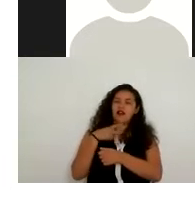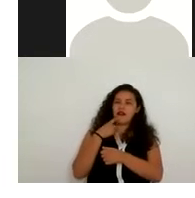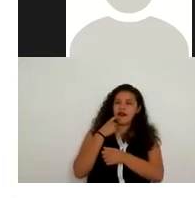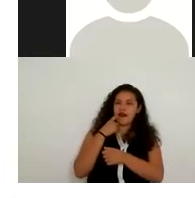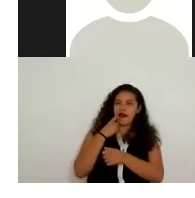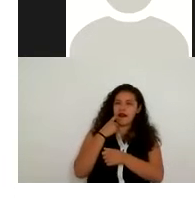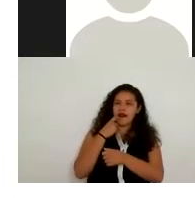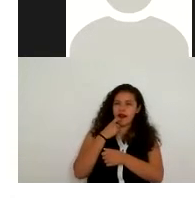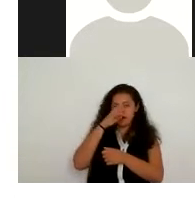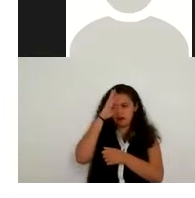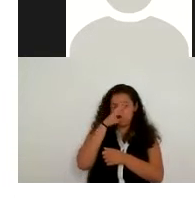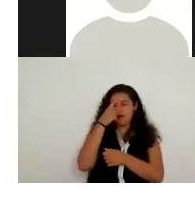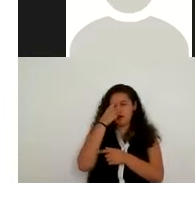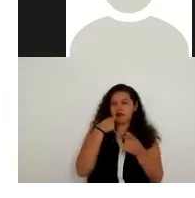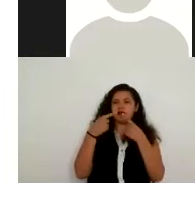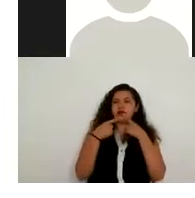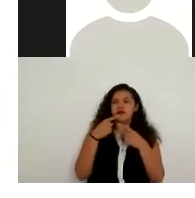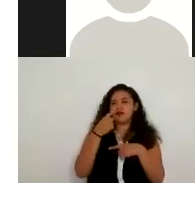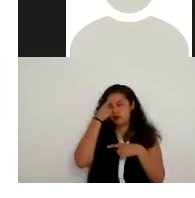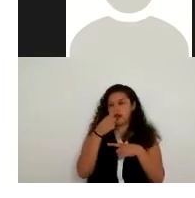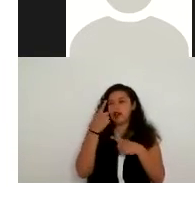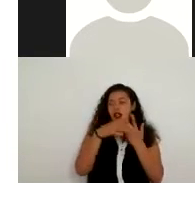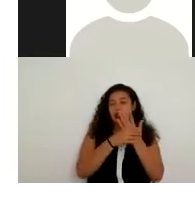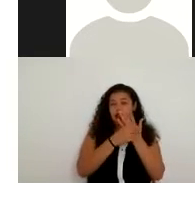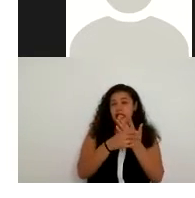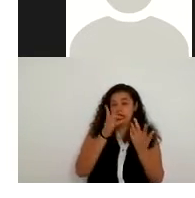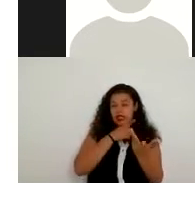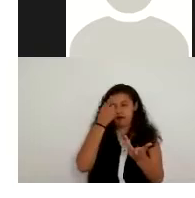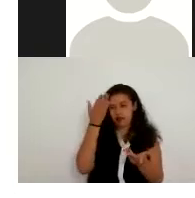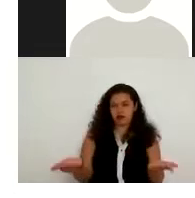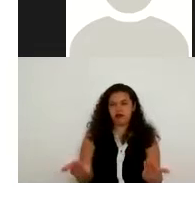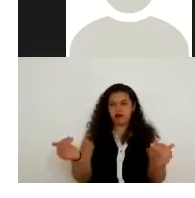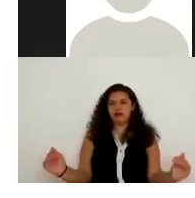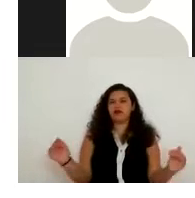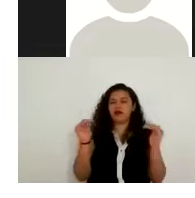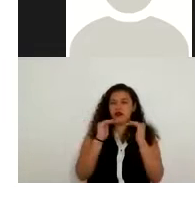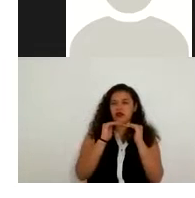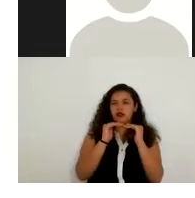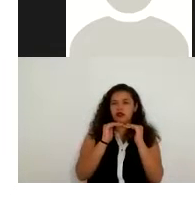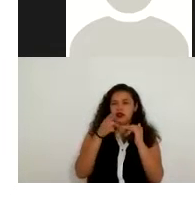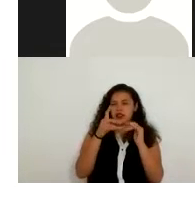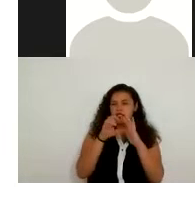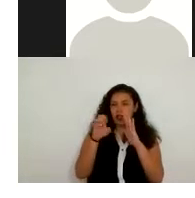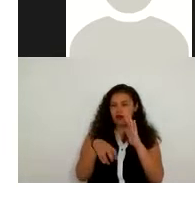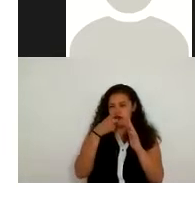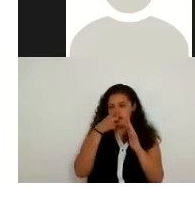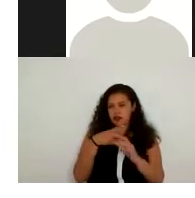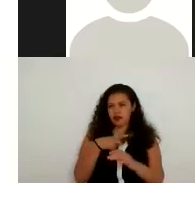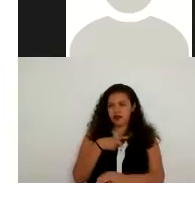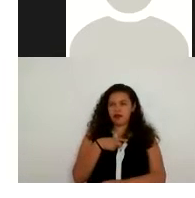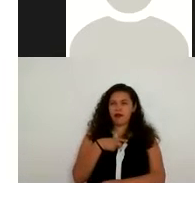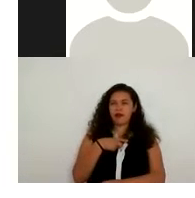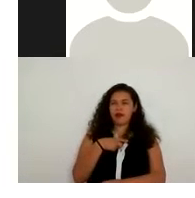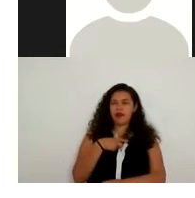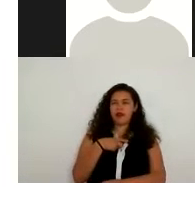de acuerdo a este principio proporcionalidad y nos va a salir el ejemplo que mencionaba el da de acuerdo a su objeto de cada